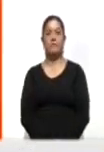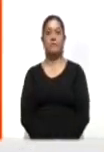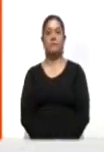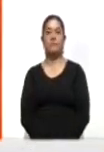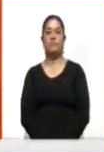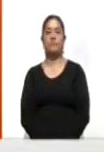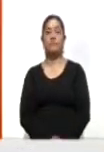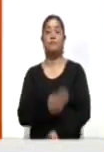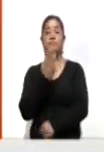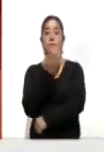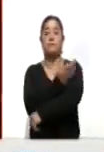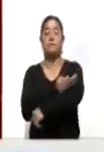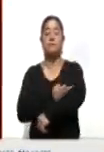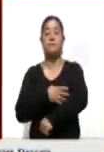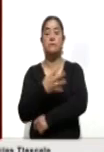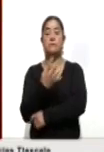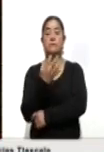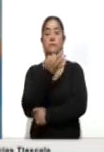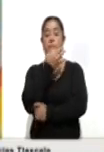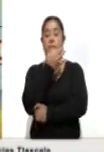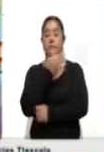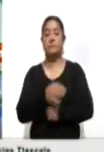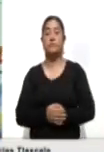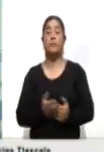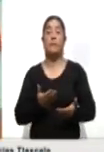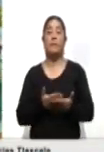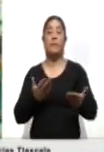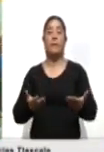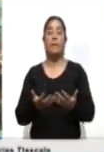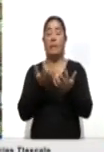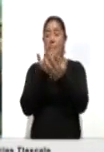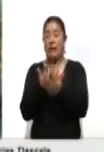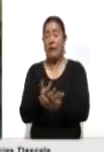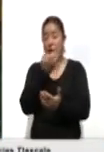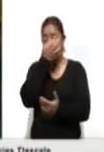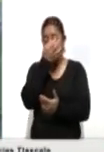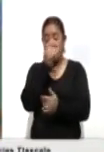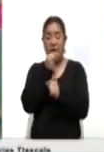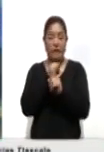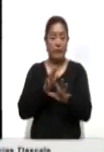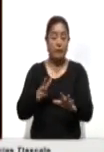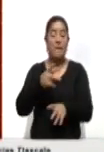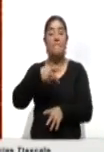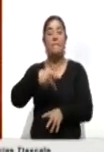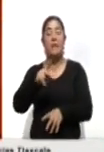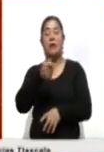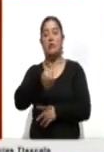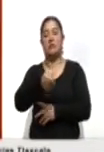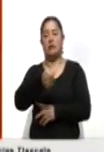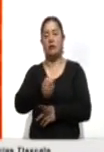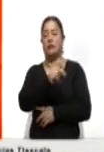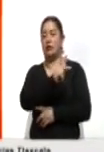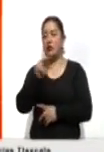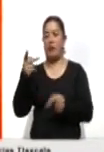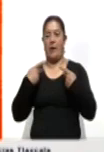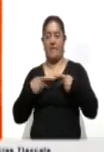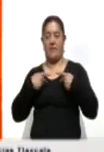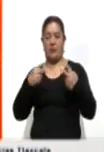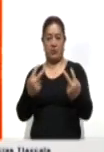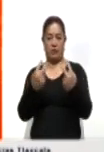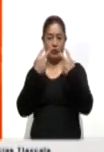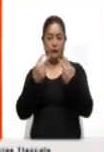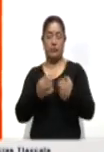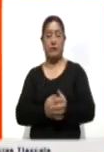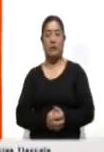Ya son las 3 de la tarde con 14 minutos y es momento de ir a un breve corte informativo, no sin antes enviar saludos a quienes están viendo en estos